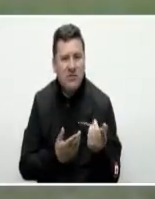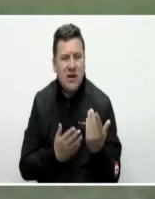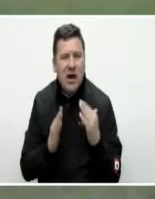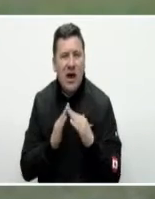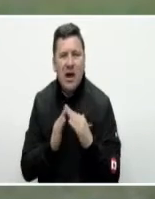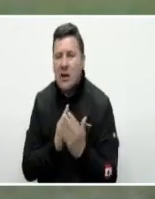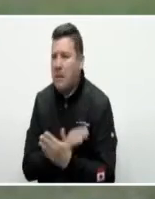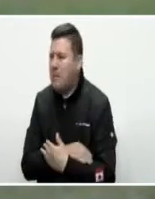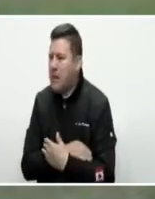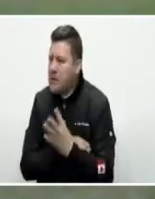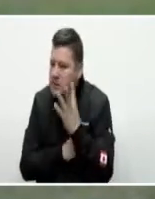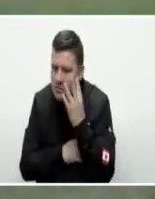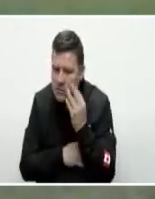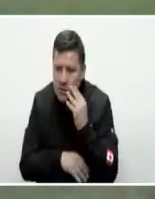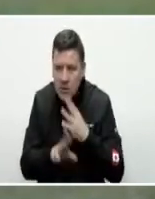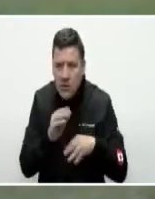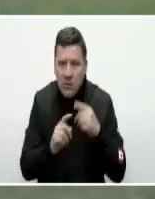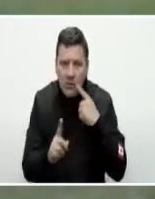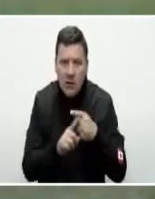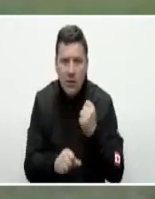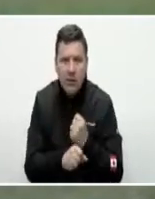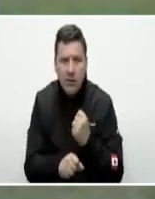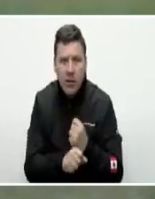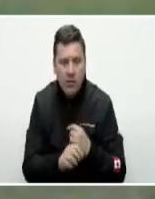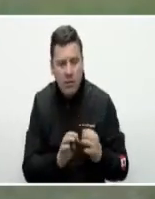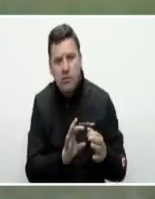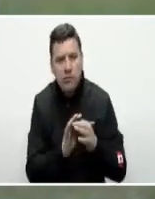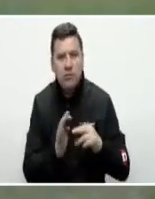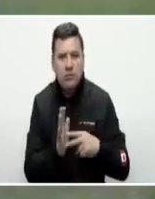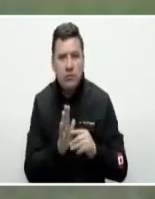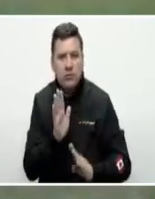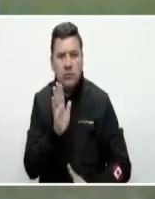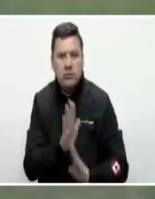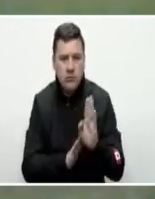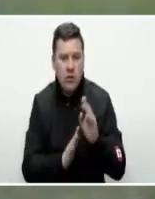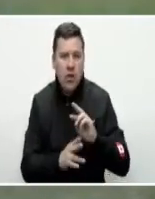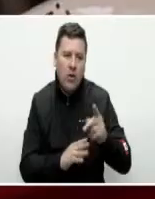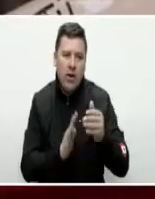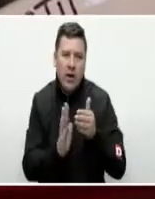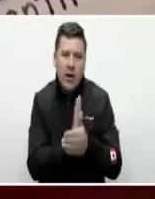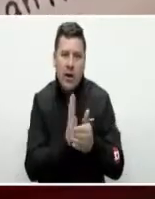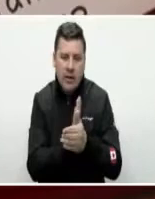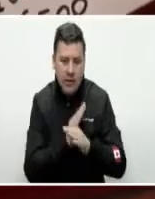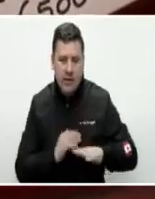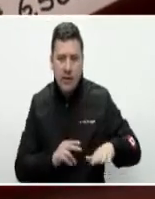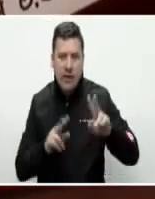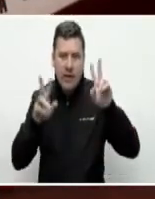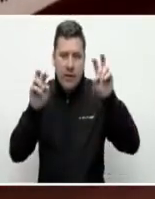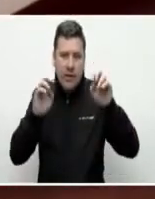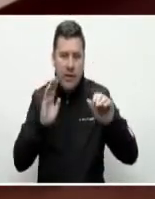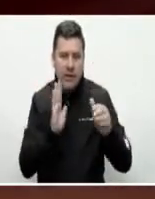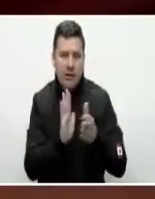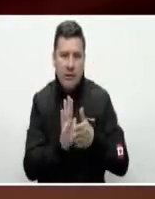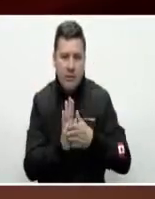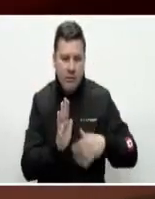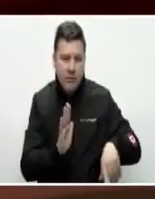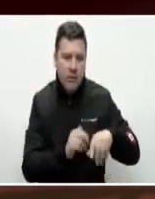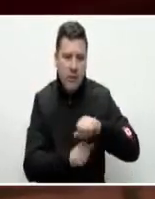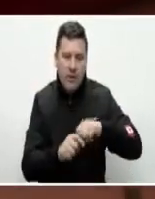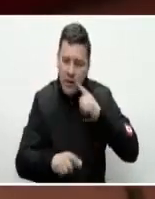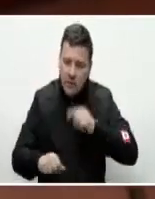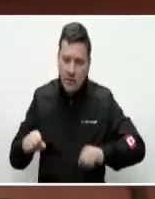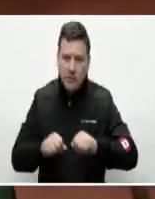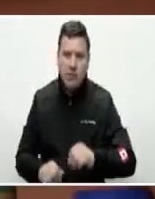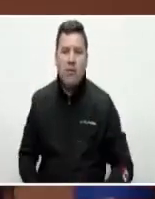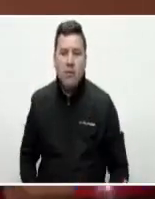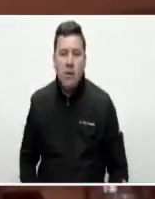casas, tener la experiencia de trabajo conjunto y desarrollar algunas habilidades en un tema como es productos de aseo.